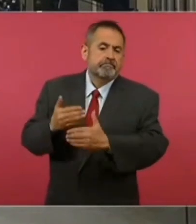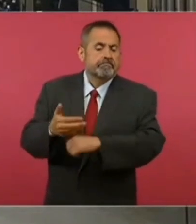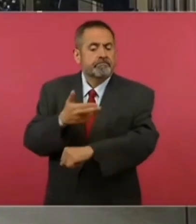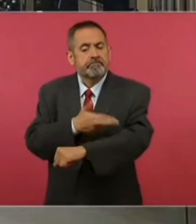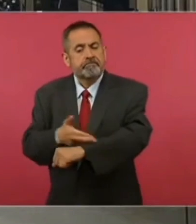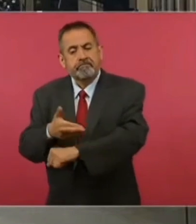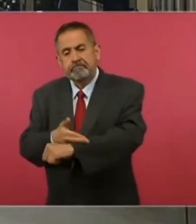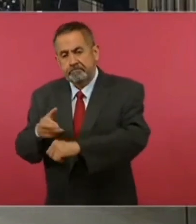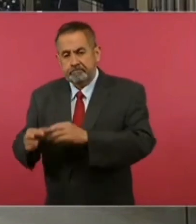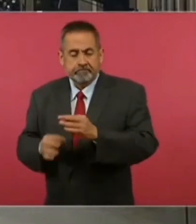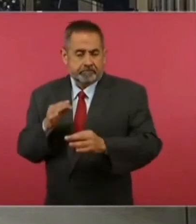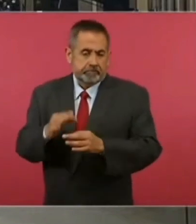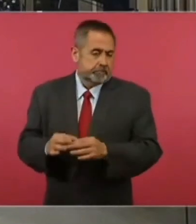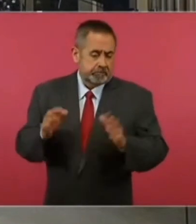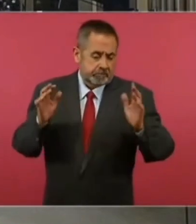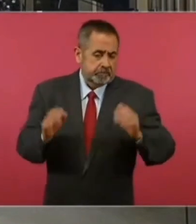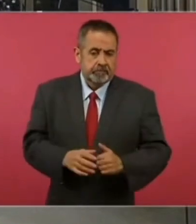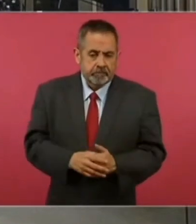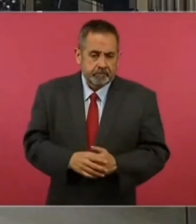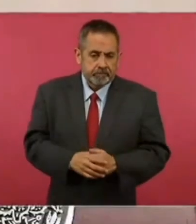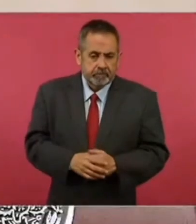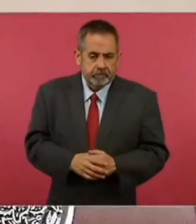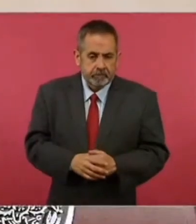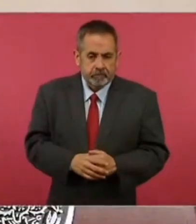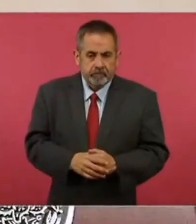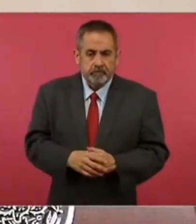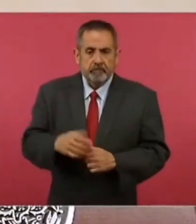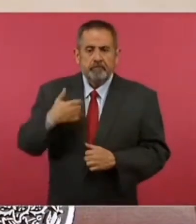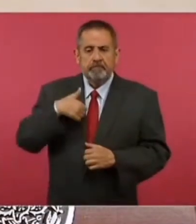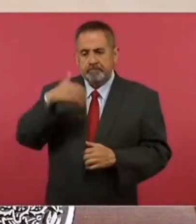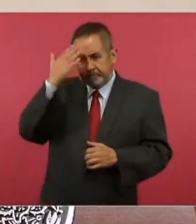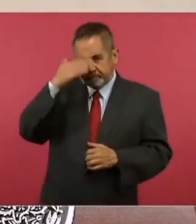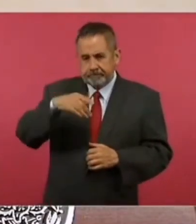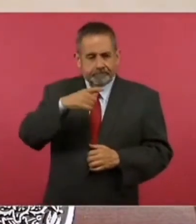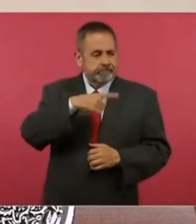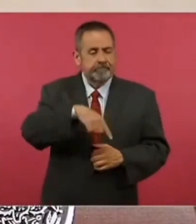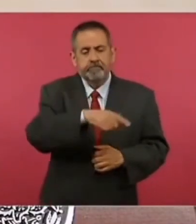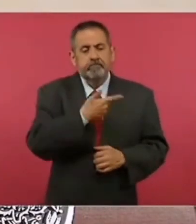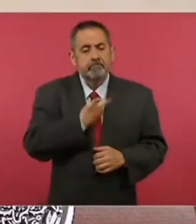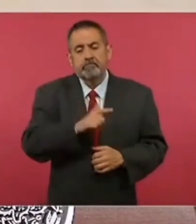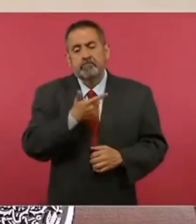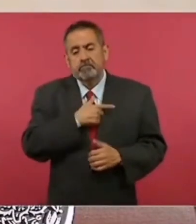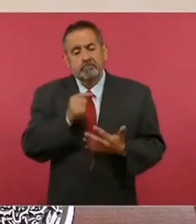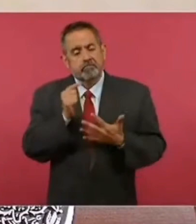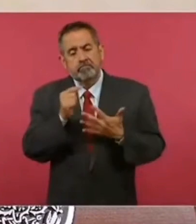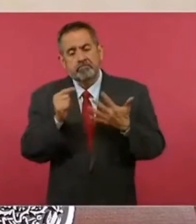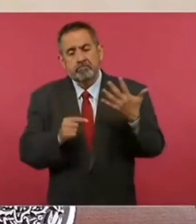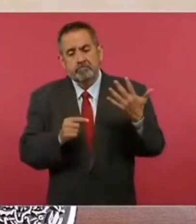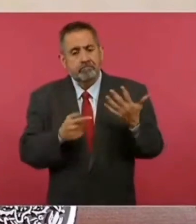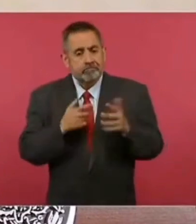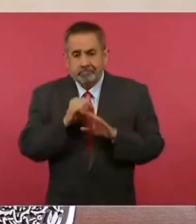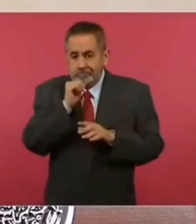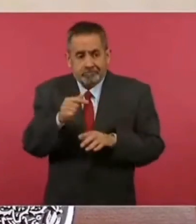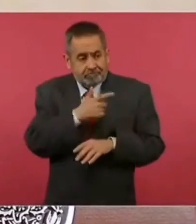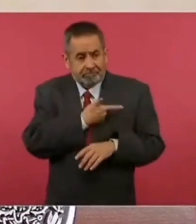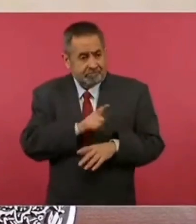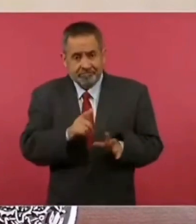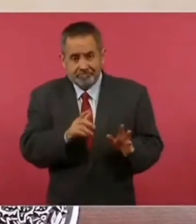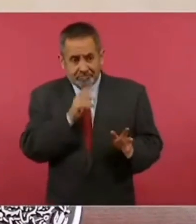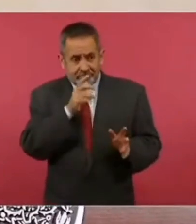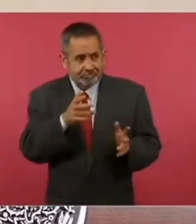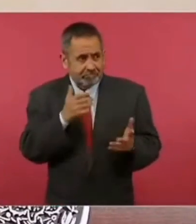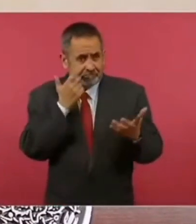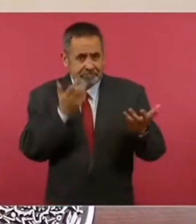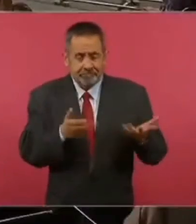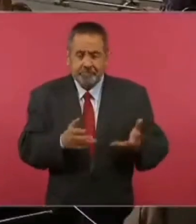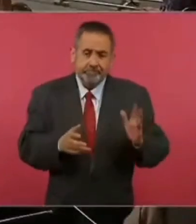realizando ya sabemos que no les gustan muchas cosas casi nada de lo